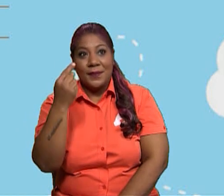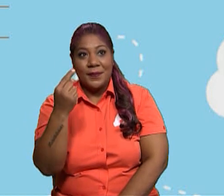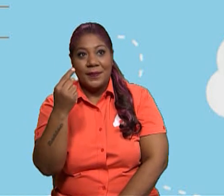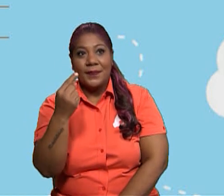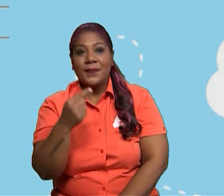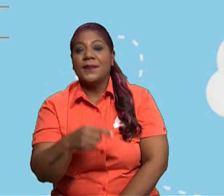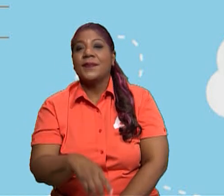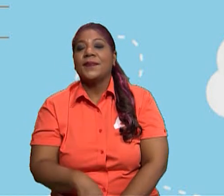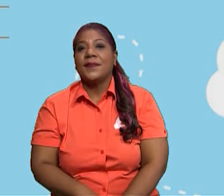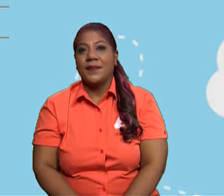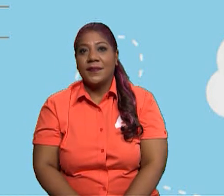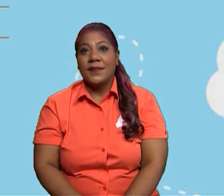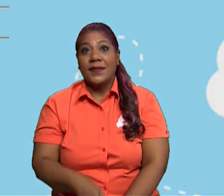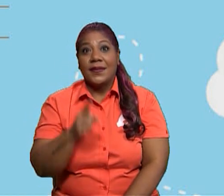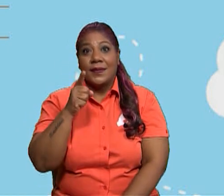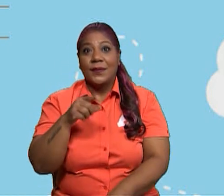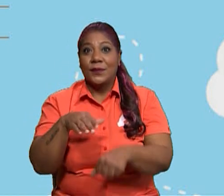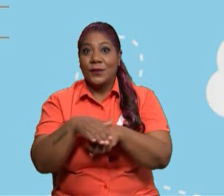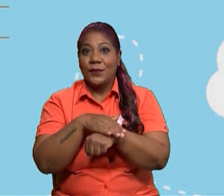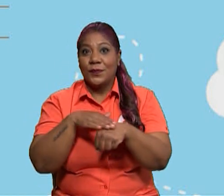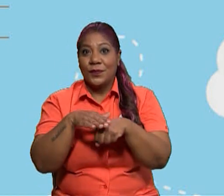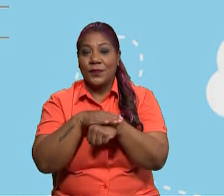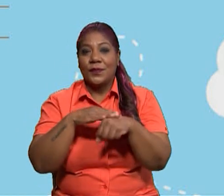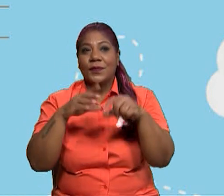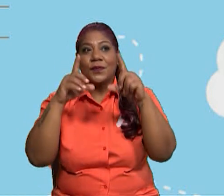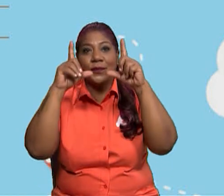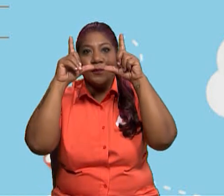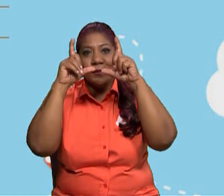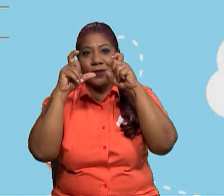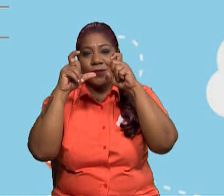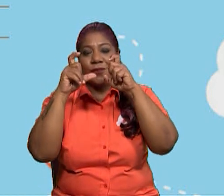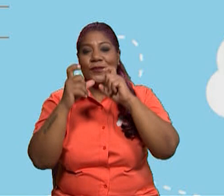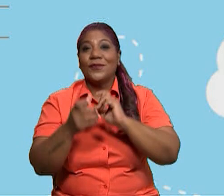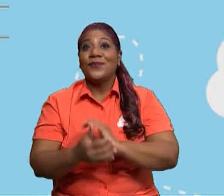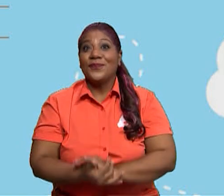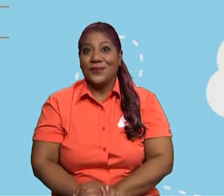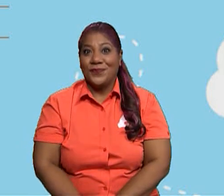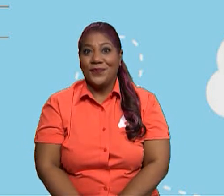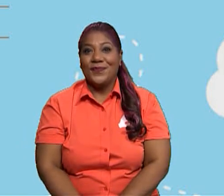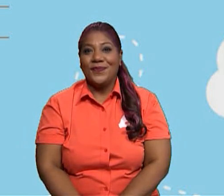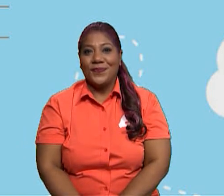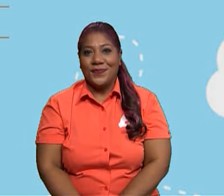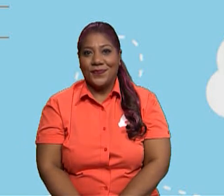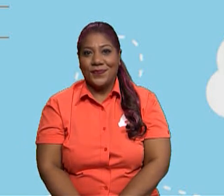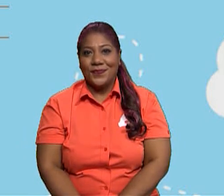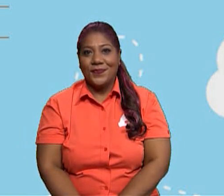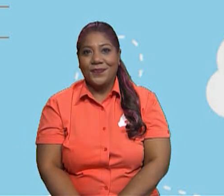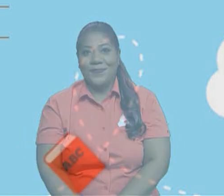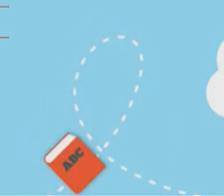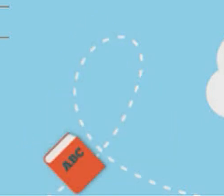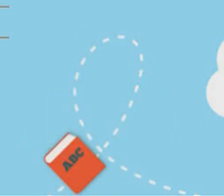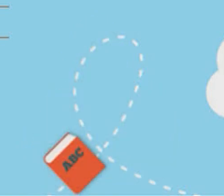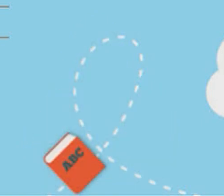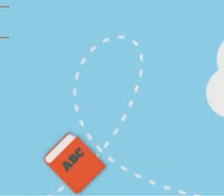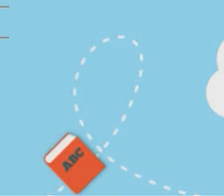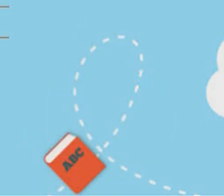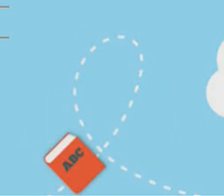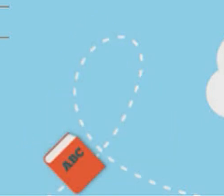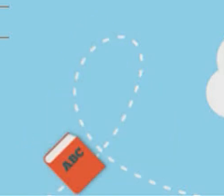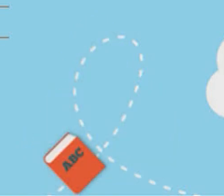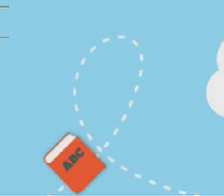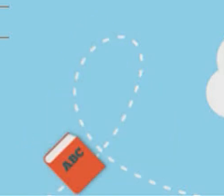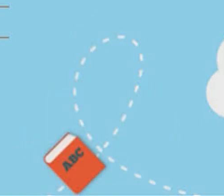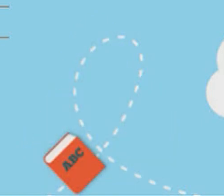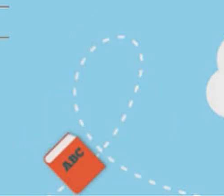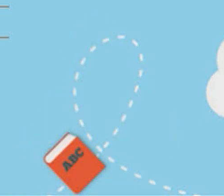caminar. Le vas a tomar captura de pantalla porque vas a dividir en las líneas las